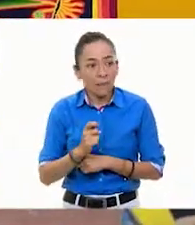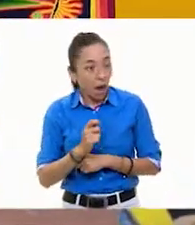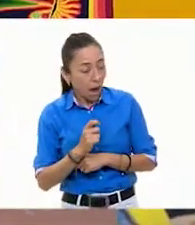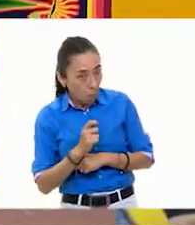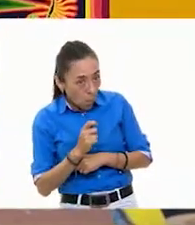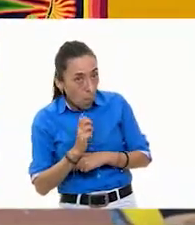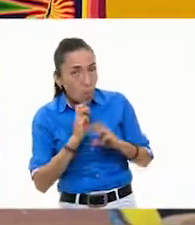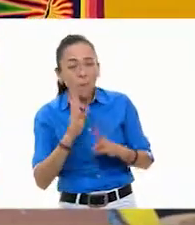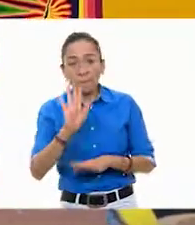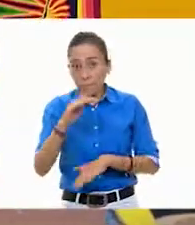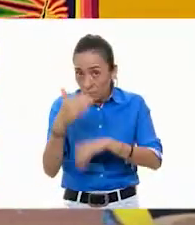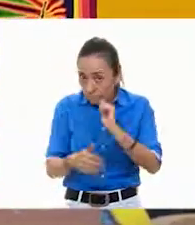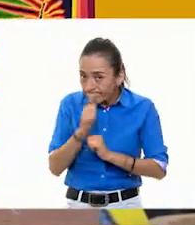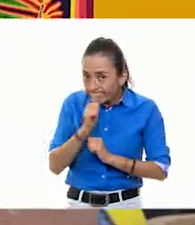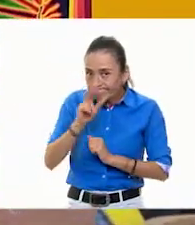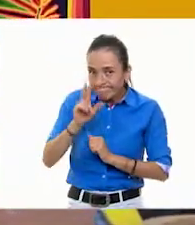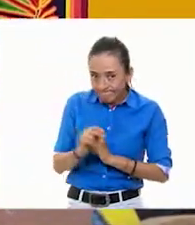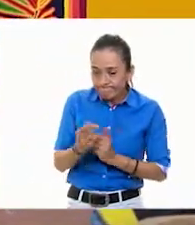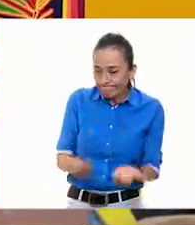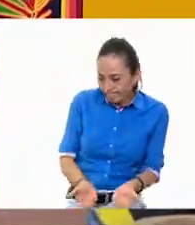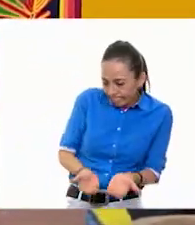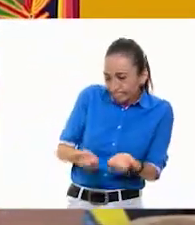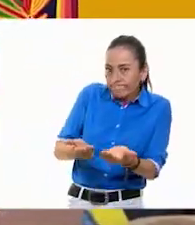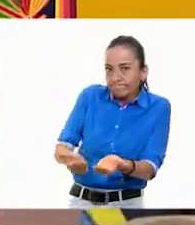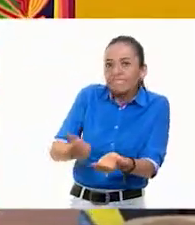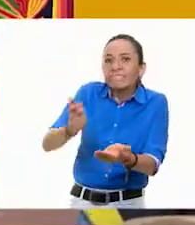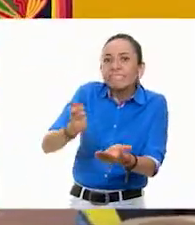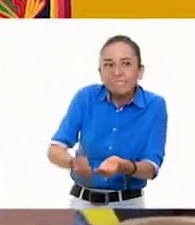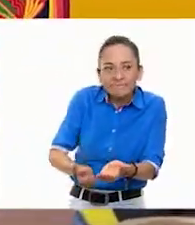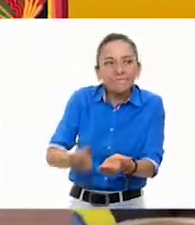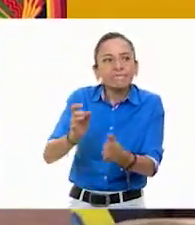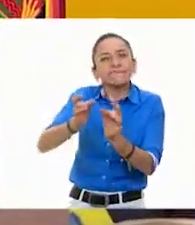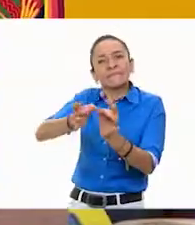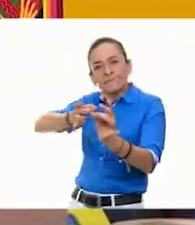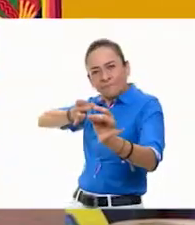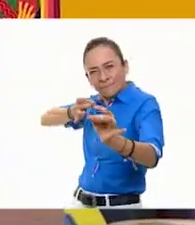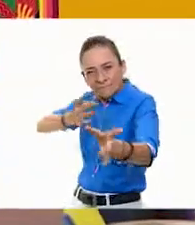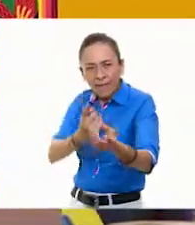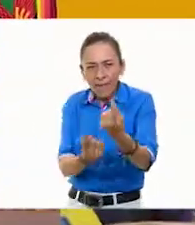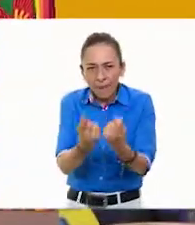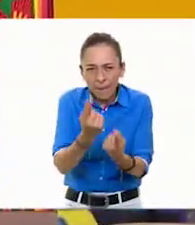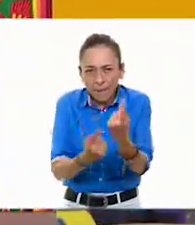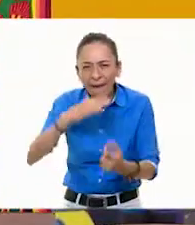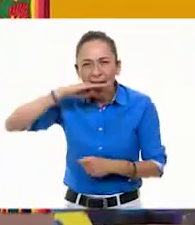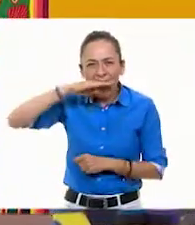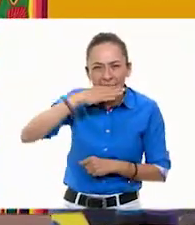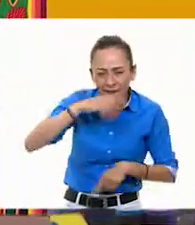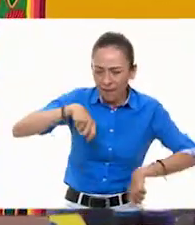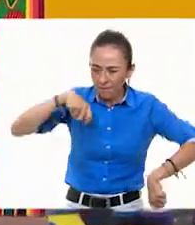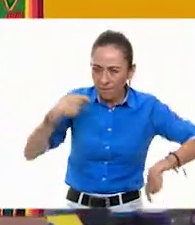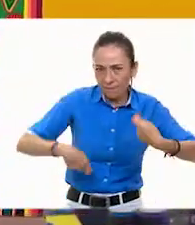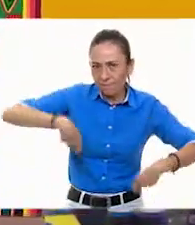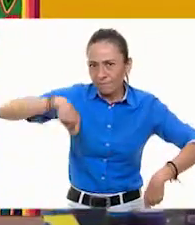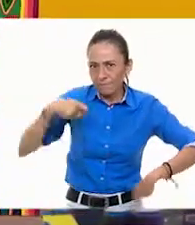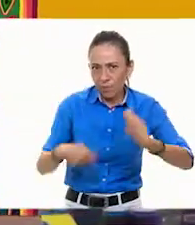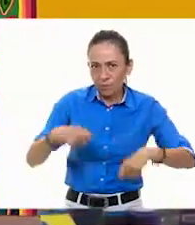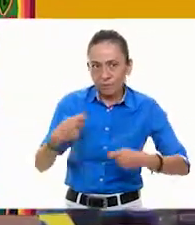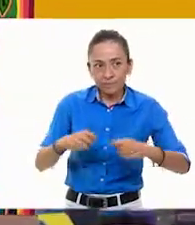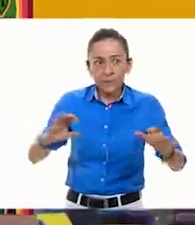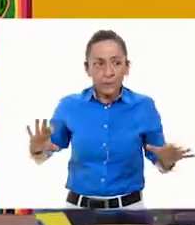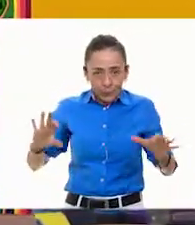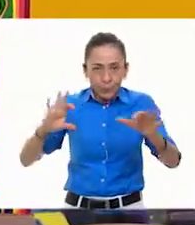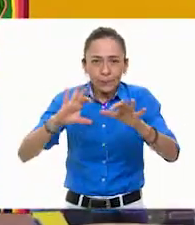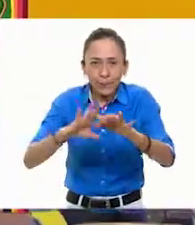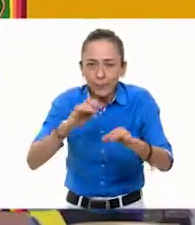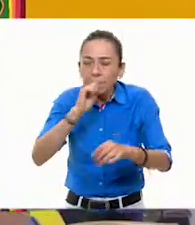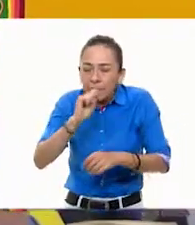muestran las ofrendas que son flechas, velas, maíz, tambor, y se unen con el espíritu del águila y